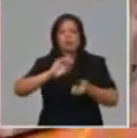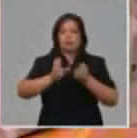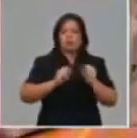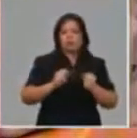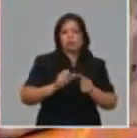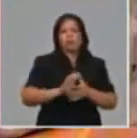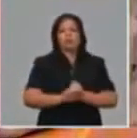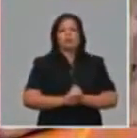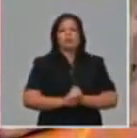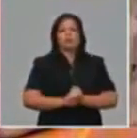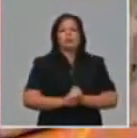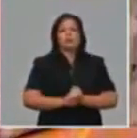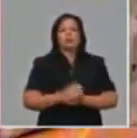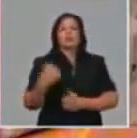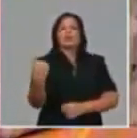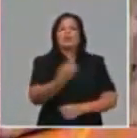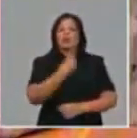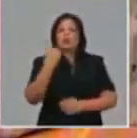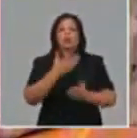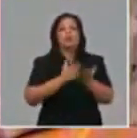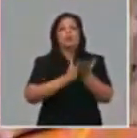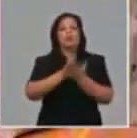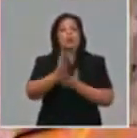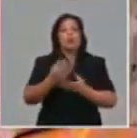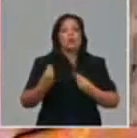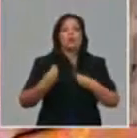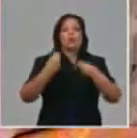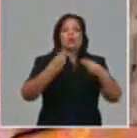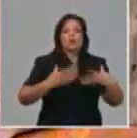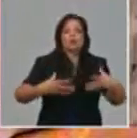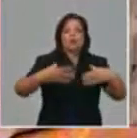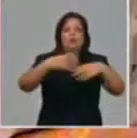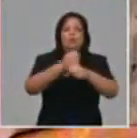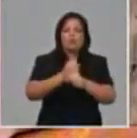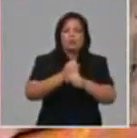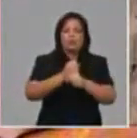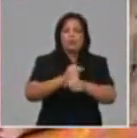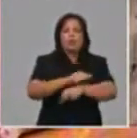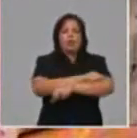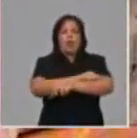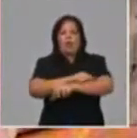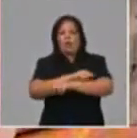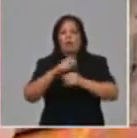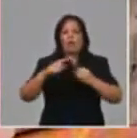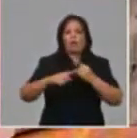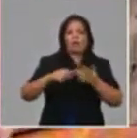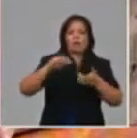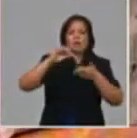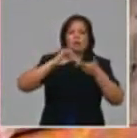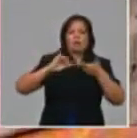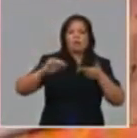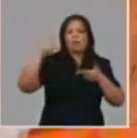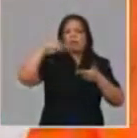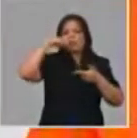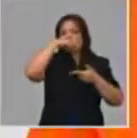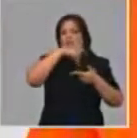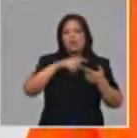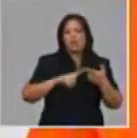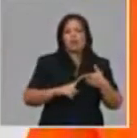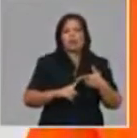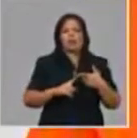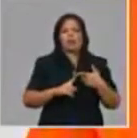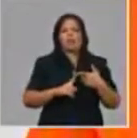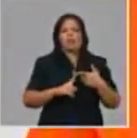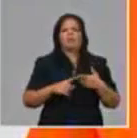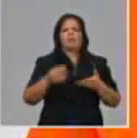Nosotros mantenemos el módulo de aseo que informamos en esta mesa redonda en nuestra segunda intervención, acortándole